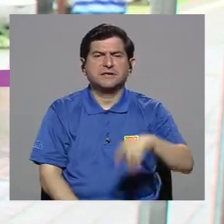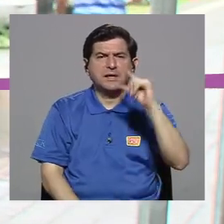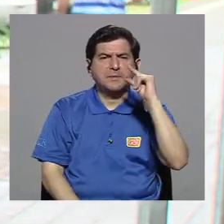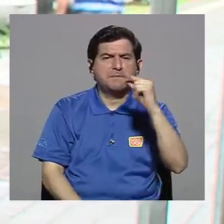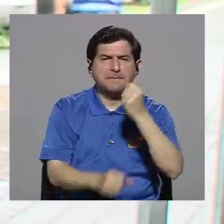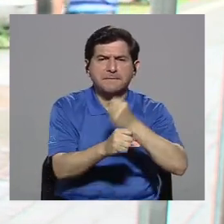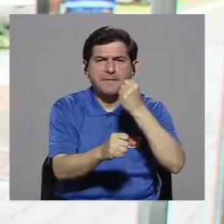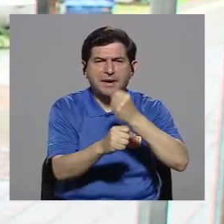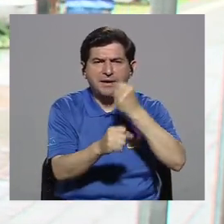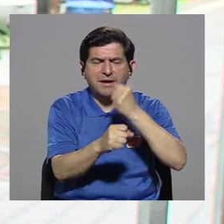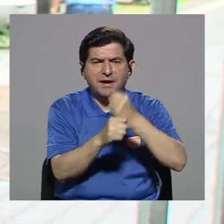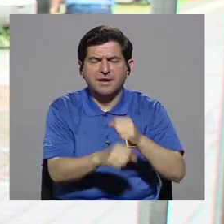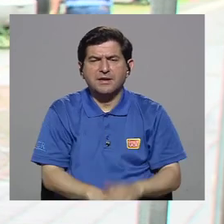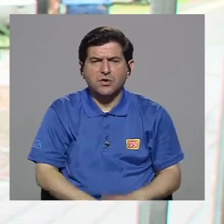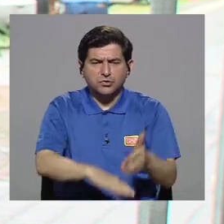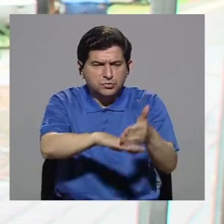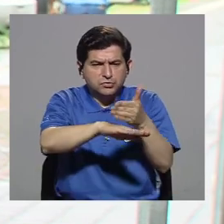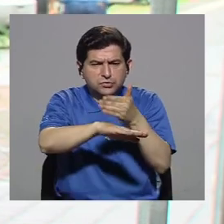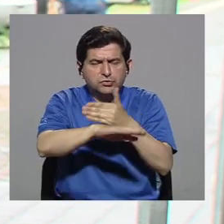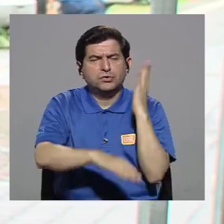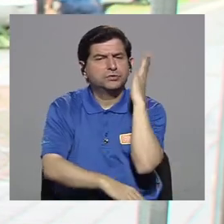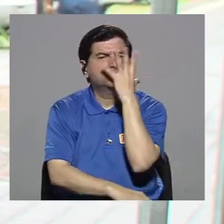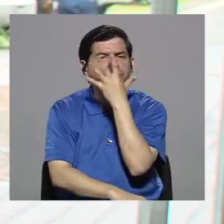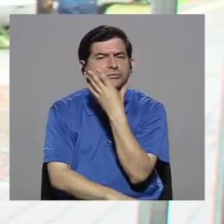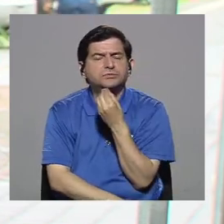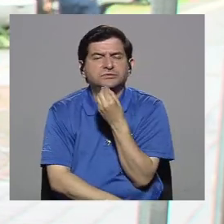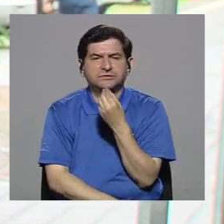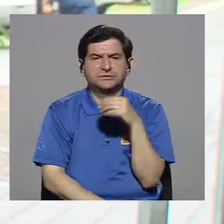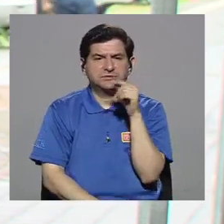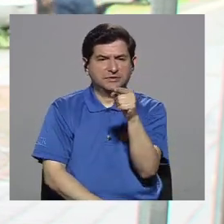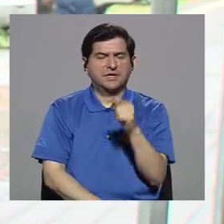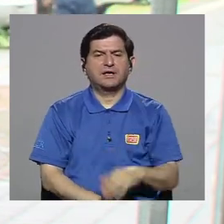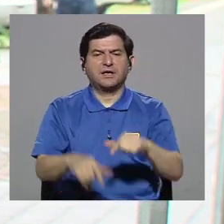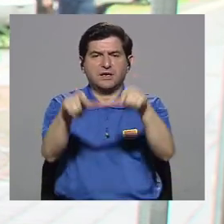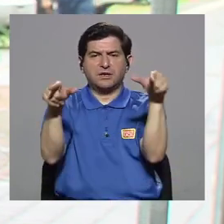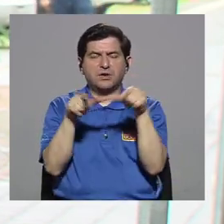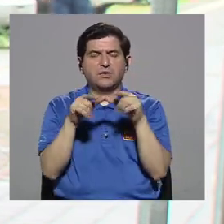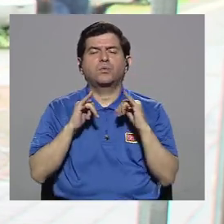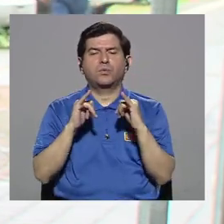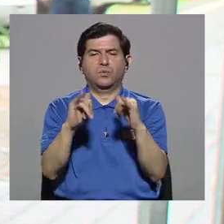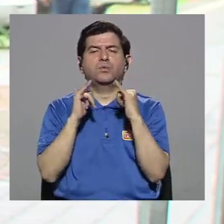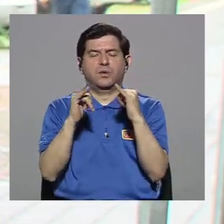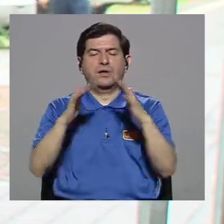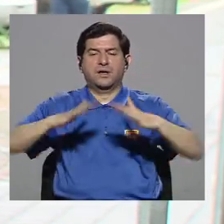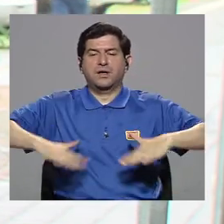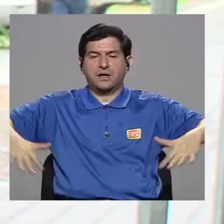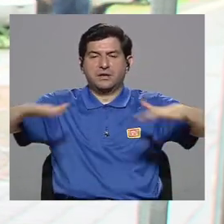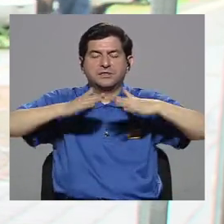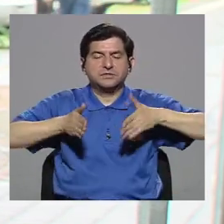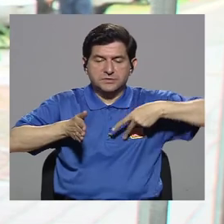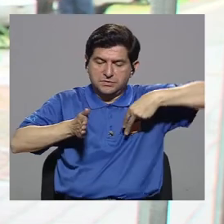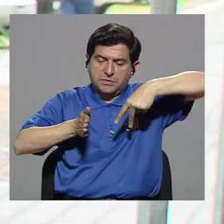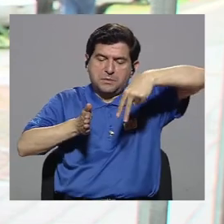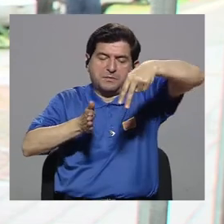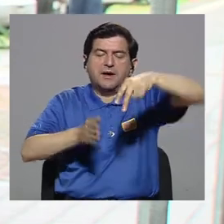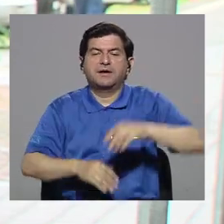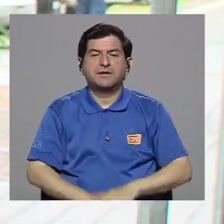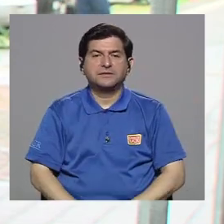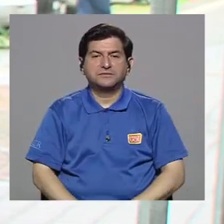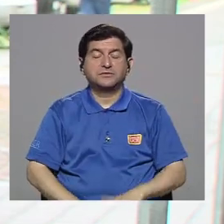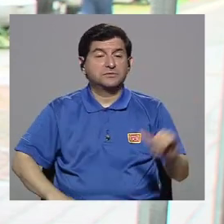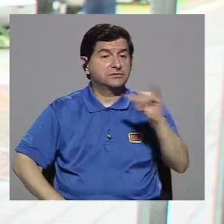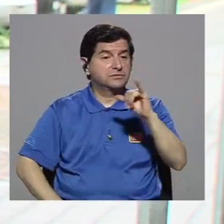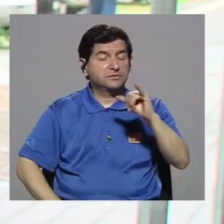comunidades para realizar pequeños trabajos de mejoramiento, embellecimiento de las zonas comunes, los